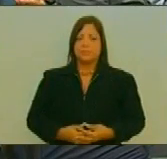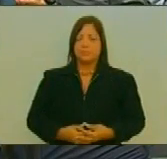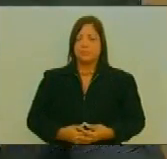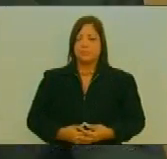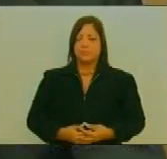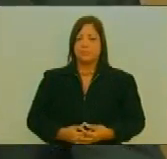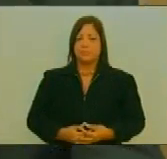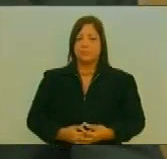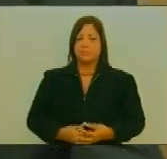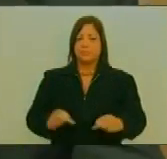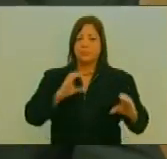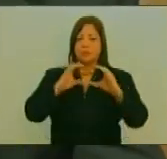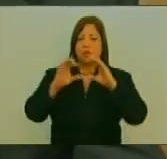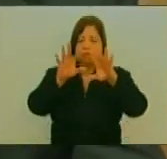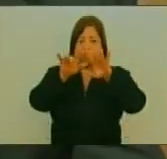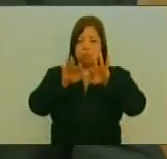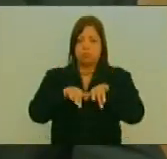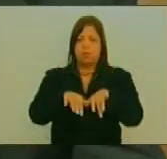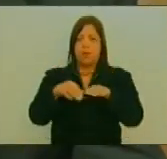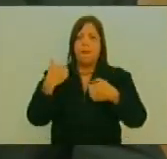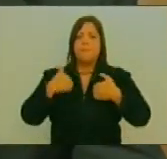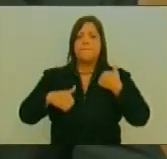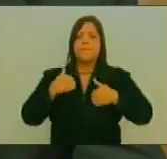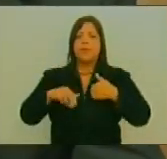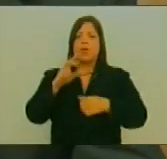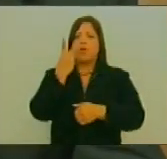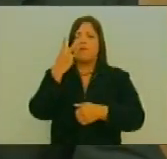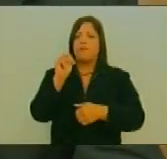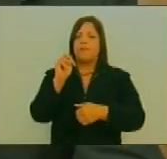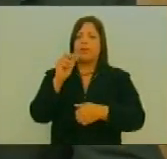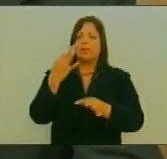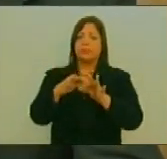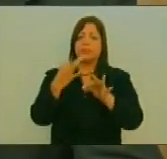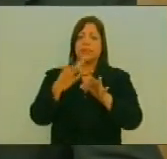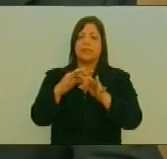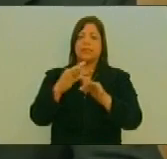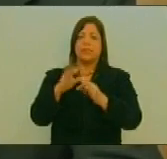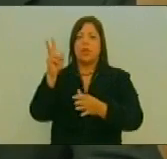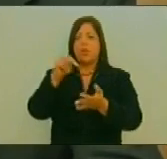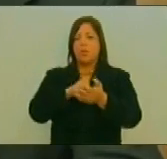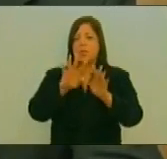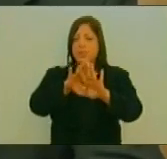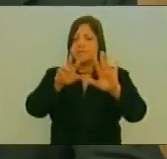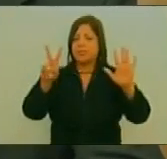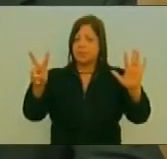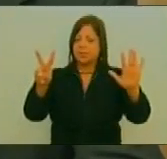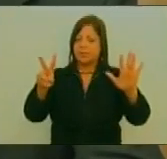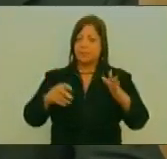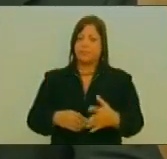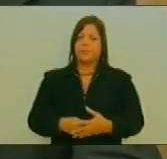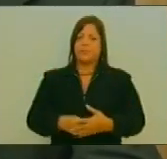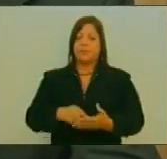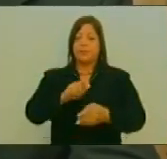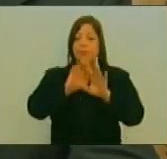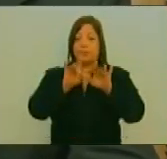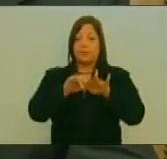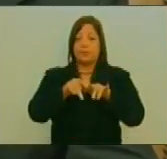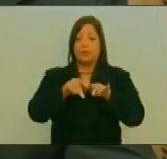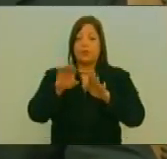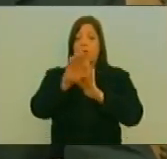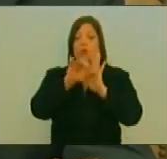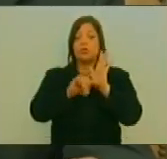Comunicación De fecha Miércoles 20 De septiembre De 2017 Suscrita Por la